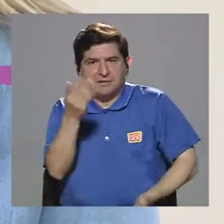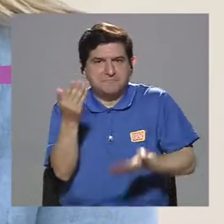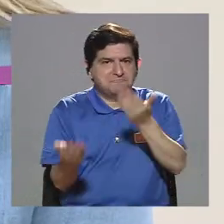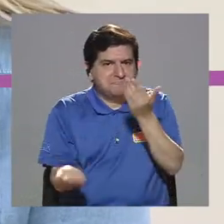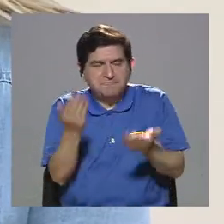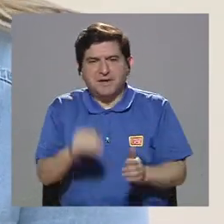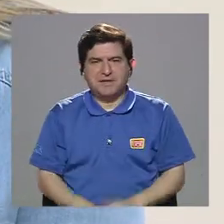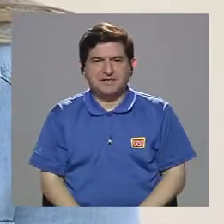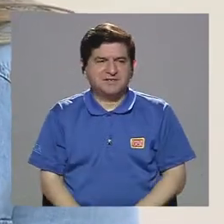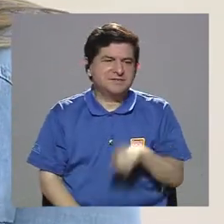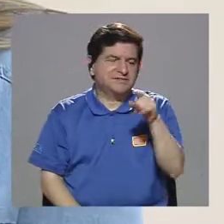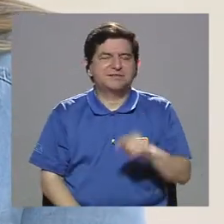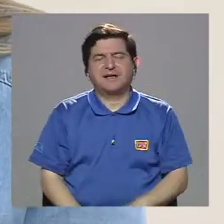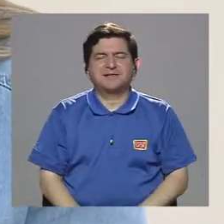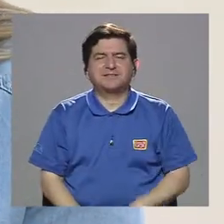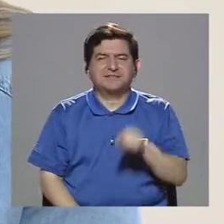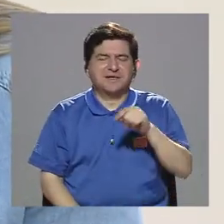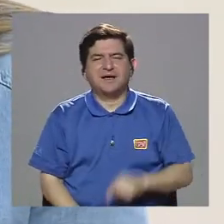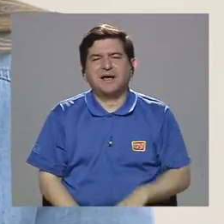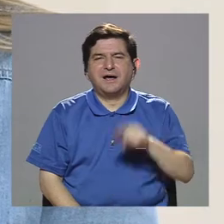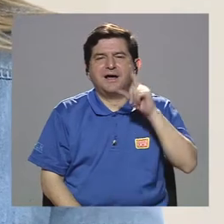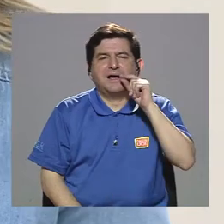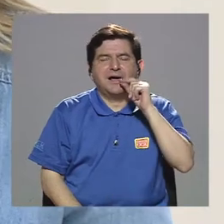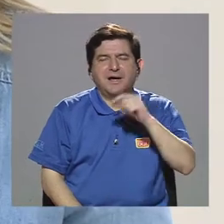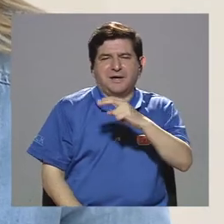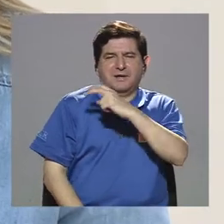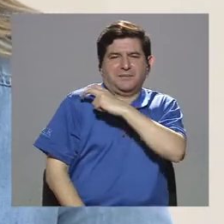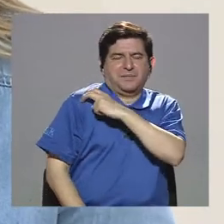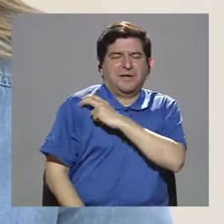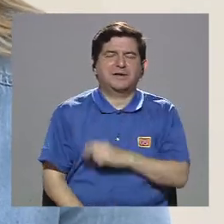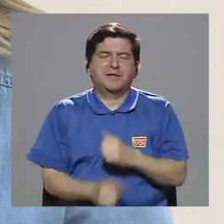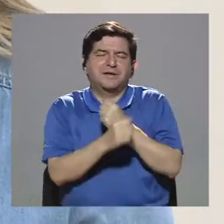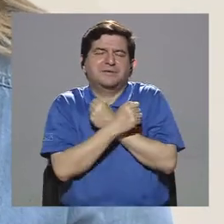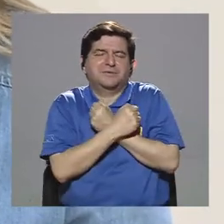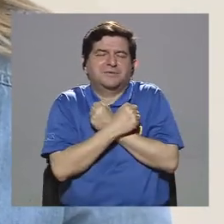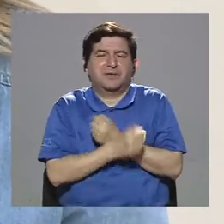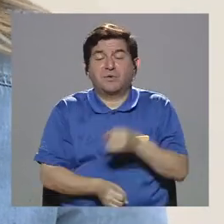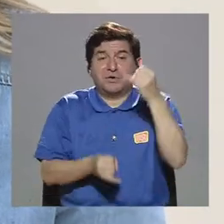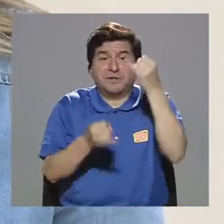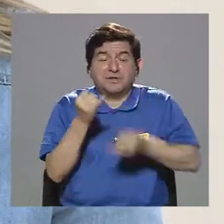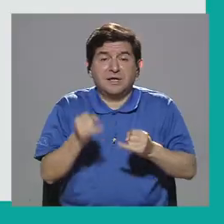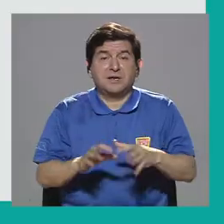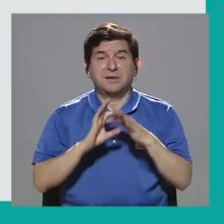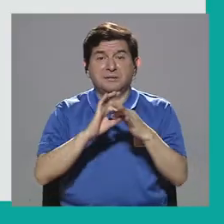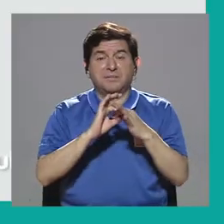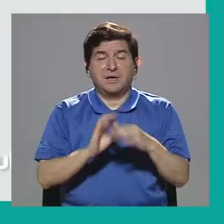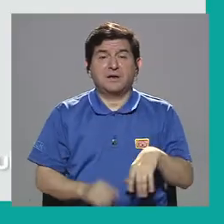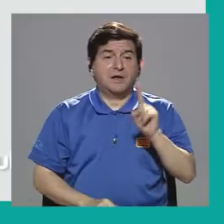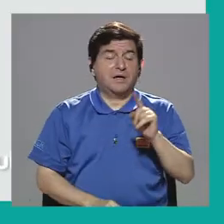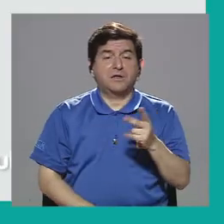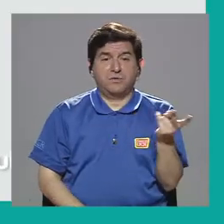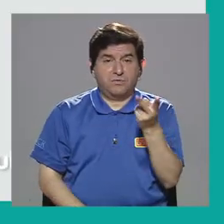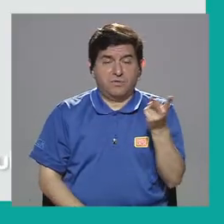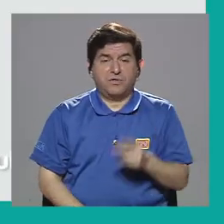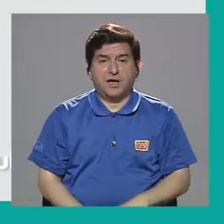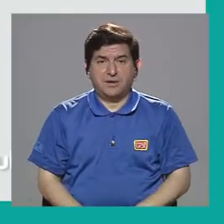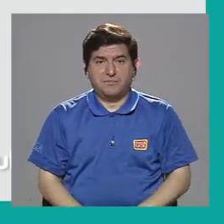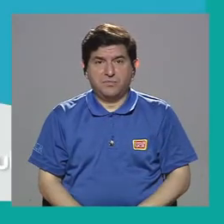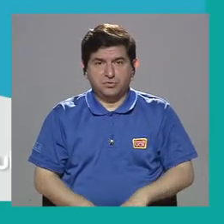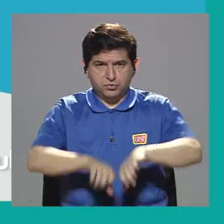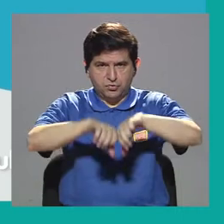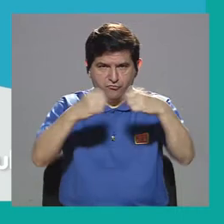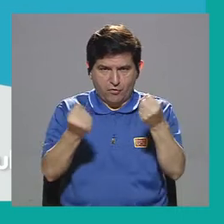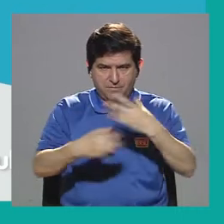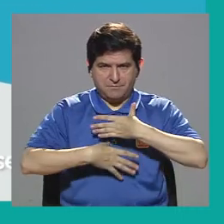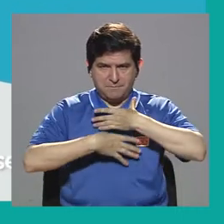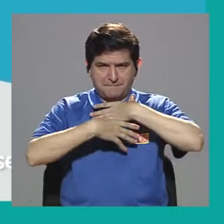periquitos de amor y la relación de amor y en algún momento termina y alguno de estos dos quiebra personas, quiebra el pacto de confianza